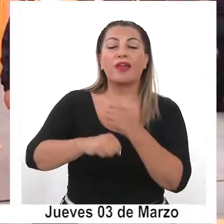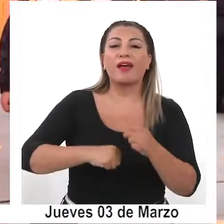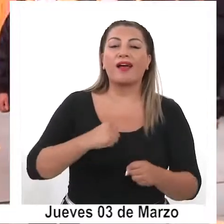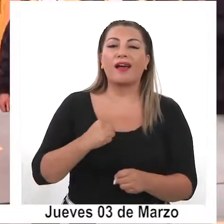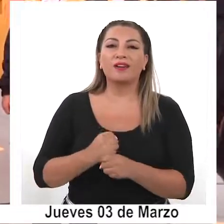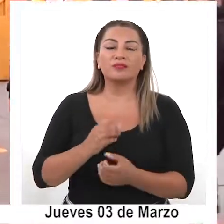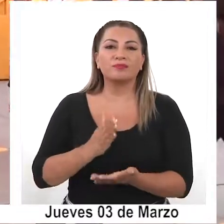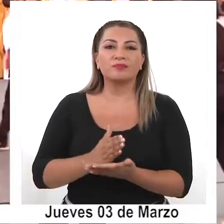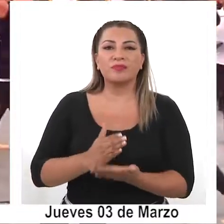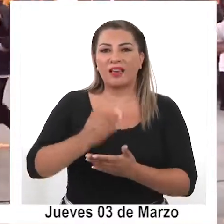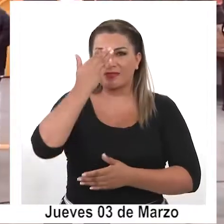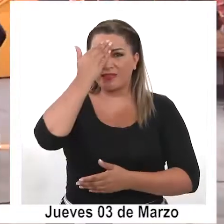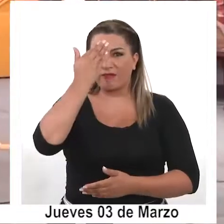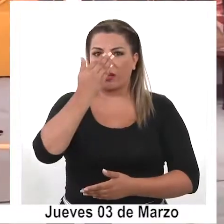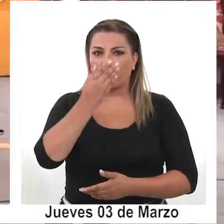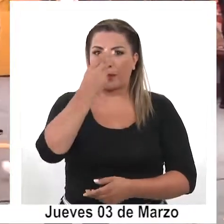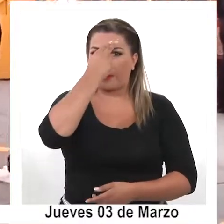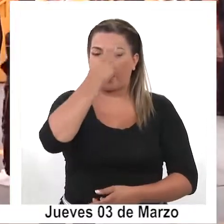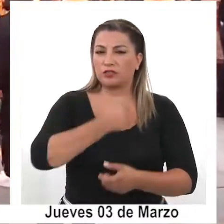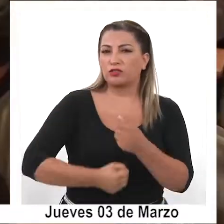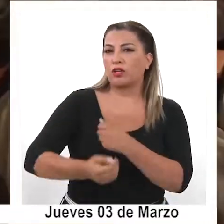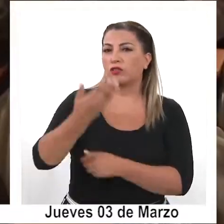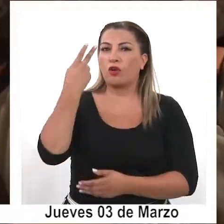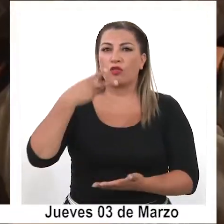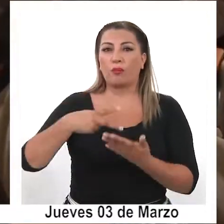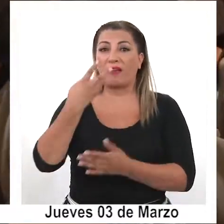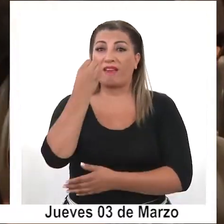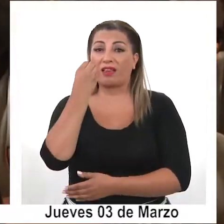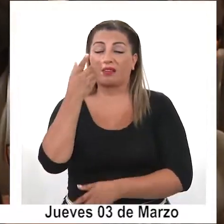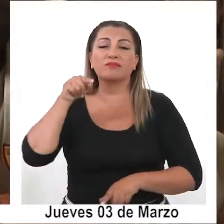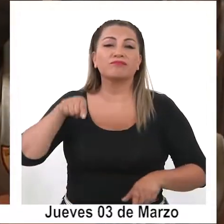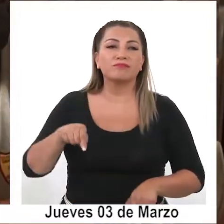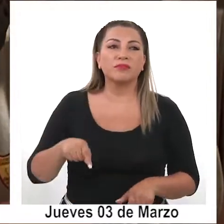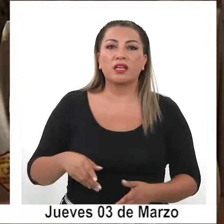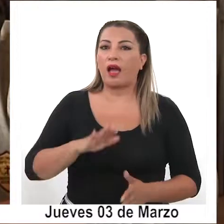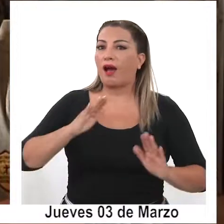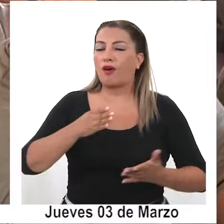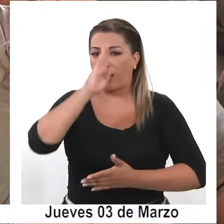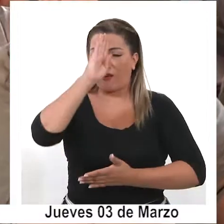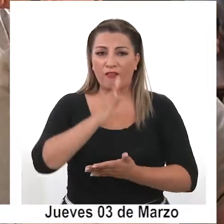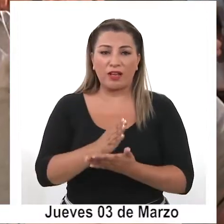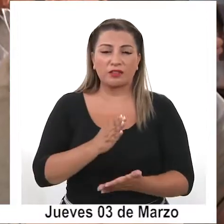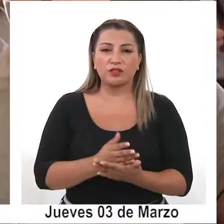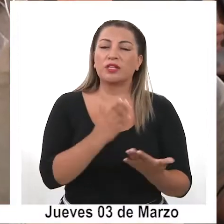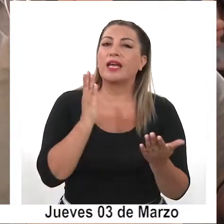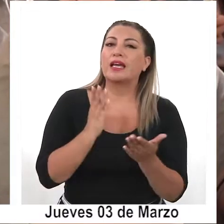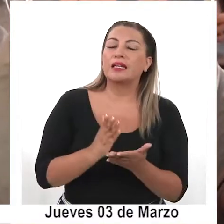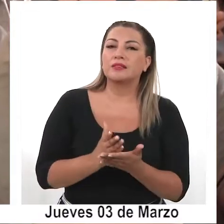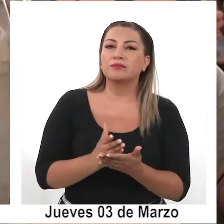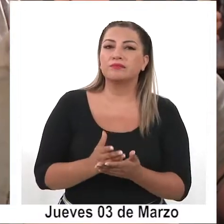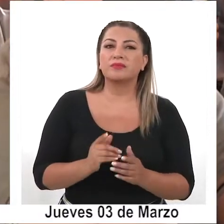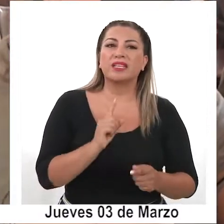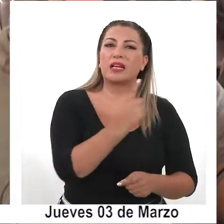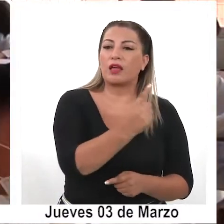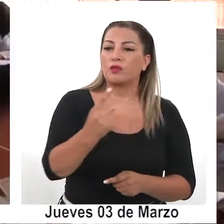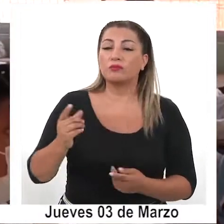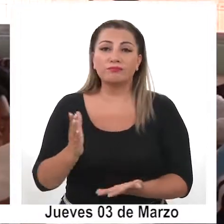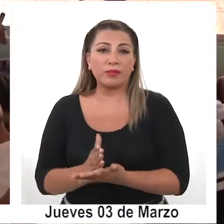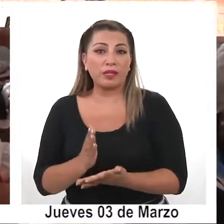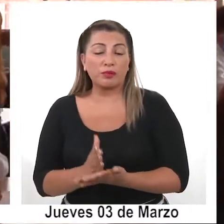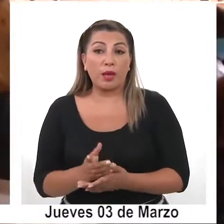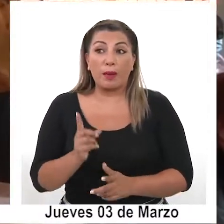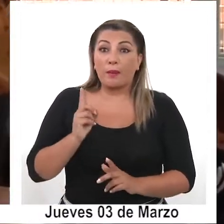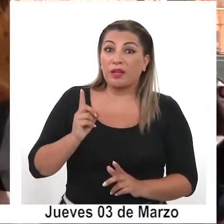clases presenciales desde marzo de 2020, una obligación para los establecimientos educacionales,